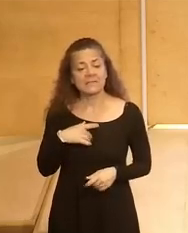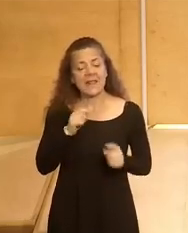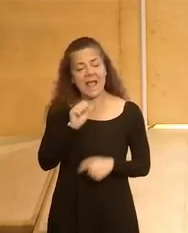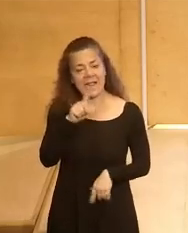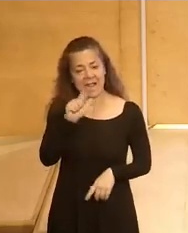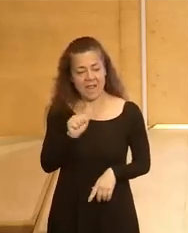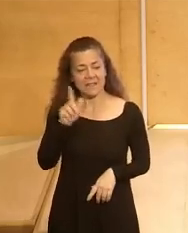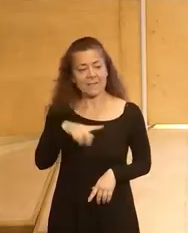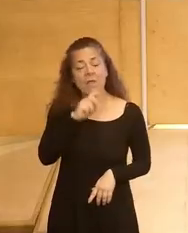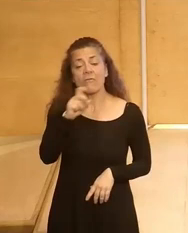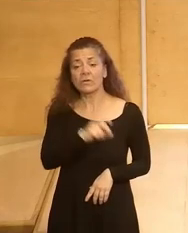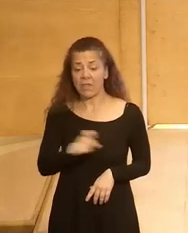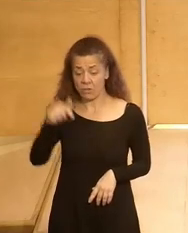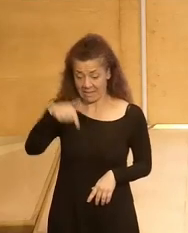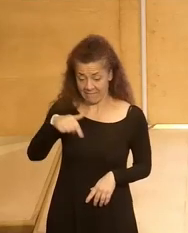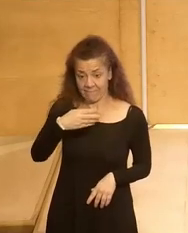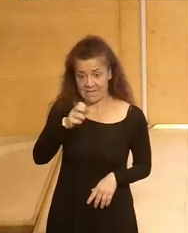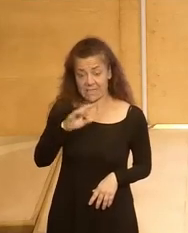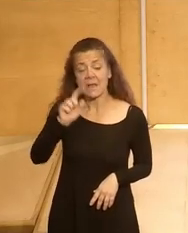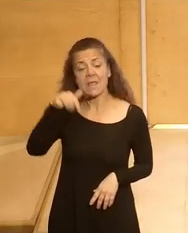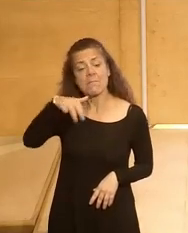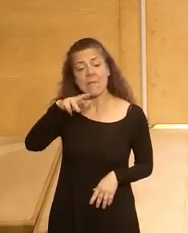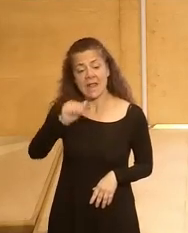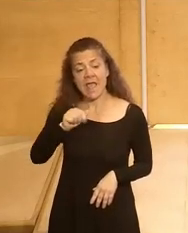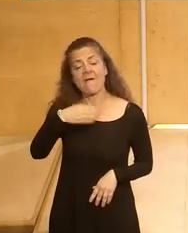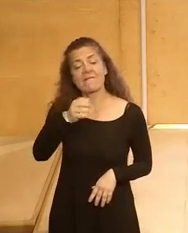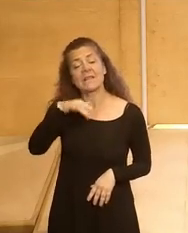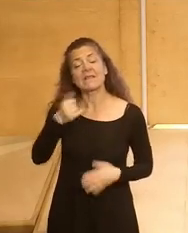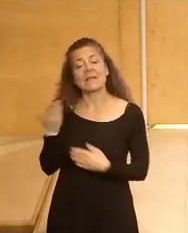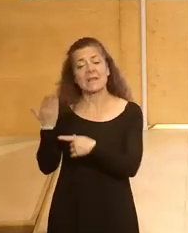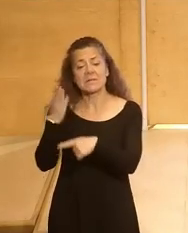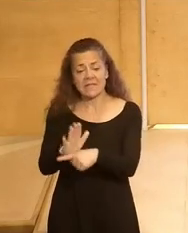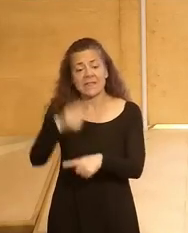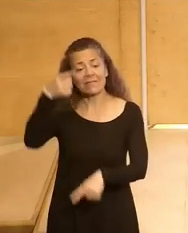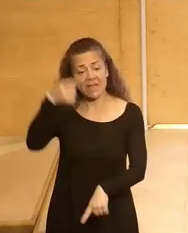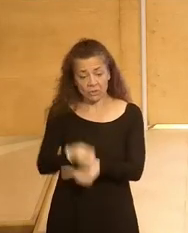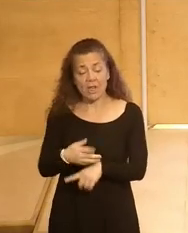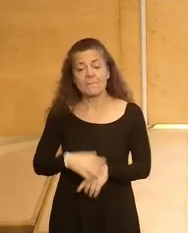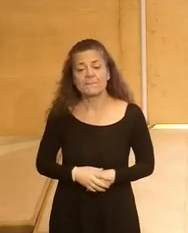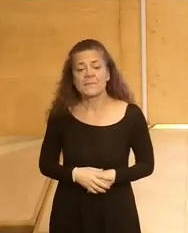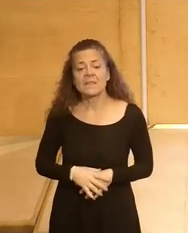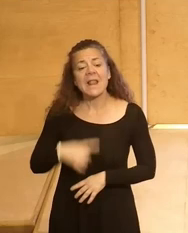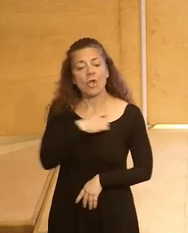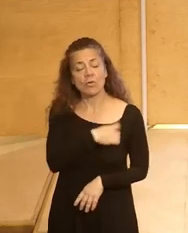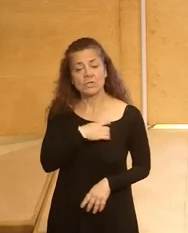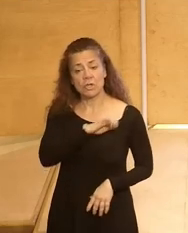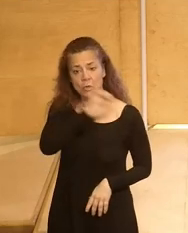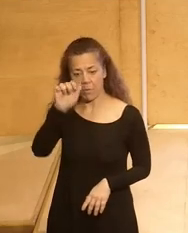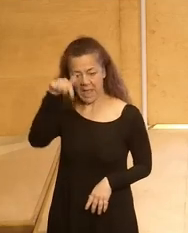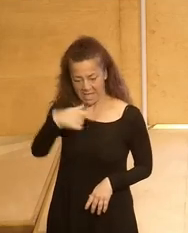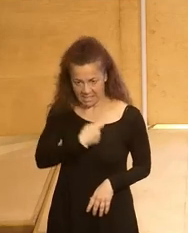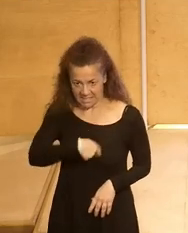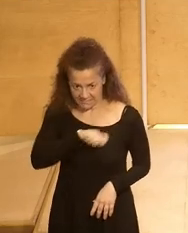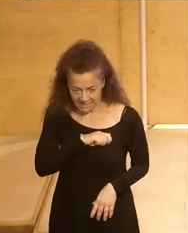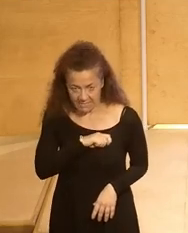directora de la Fundación Bertelsmann, y a María Benítez, representante, directora de la representación de la Comisión Europea en España.